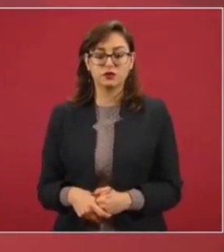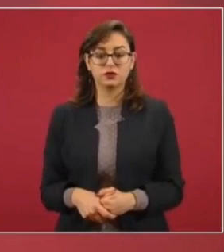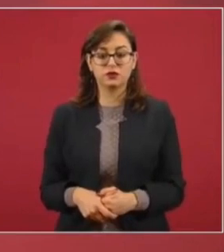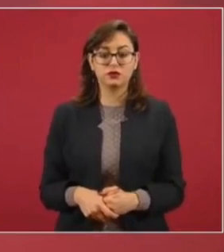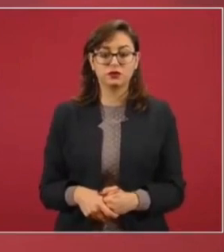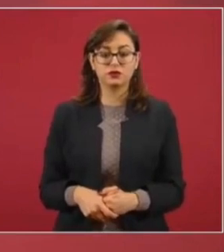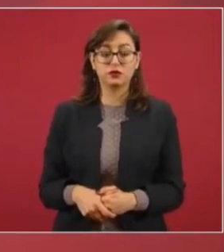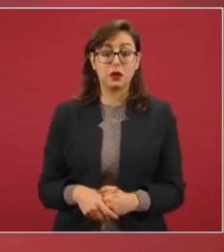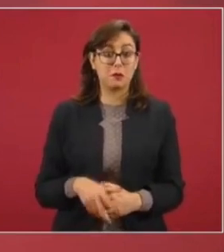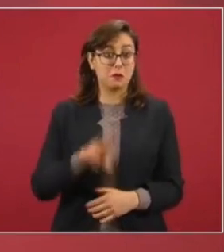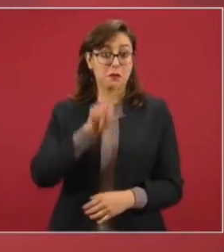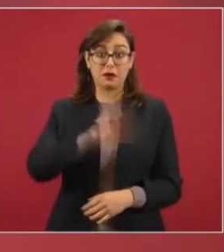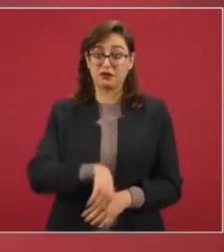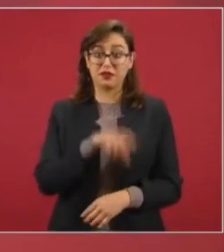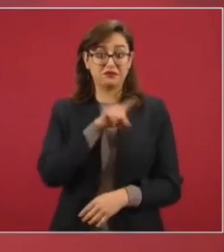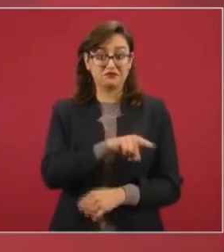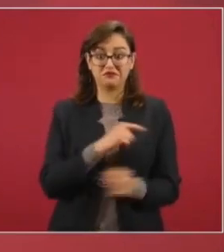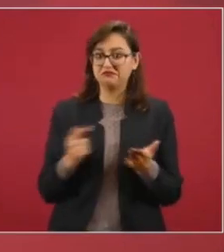utilidad.